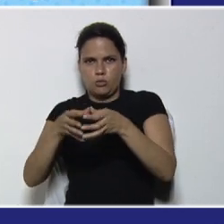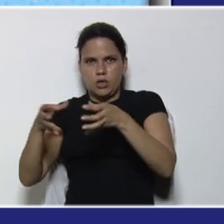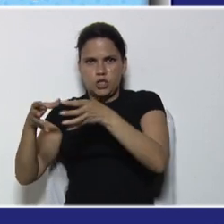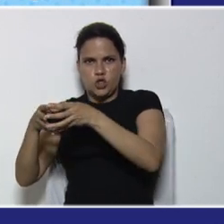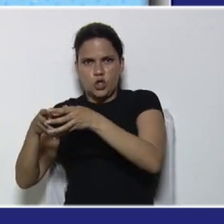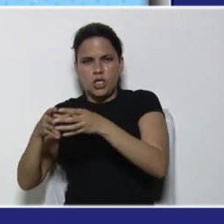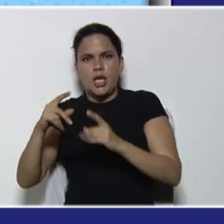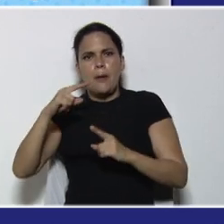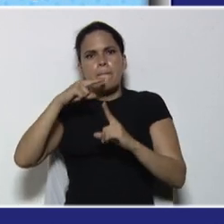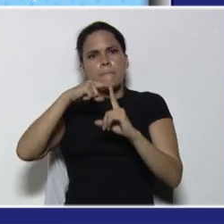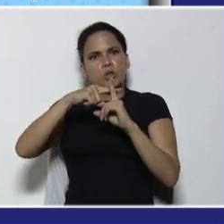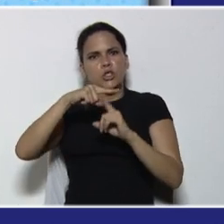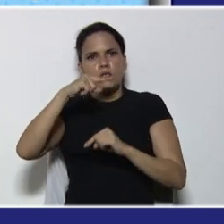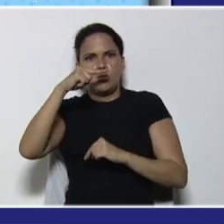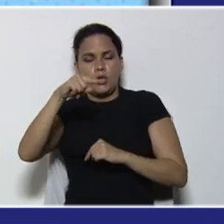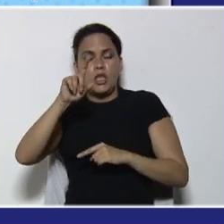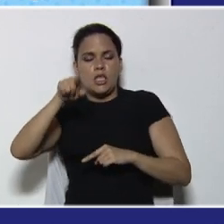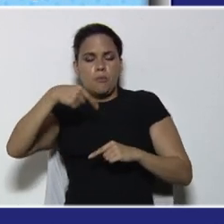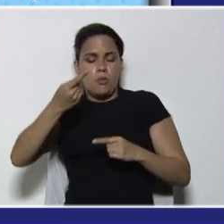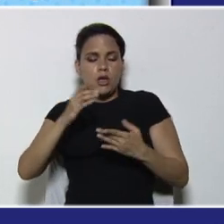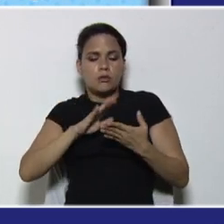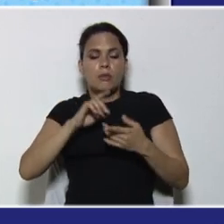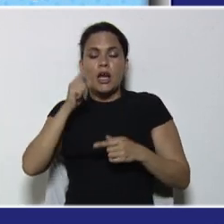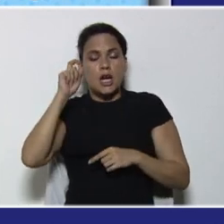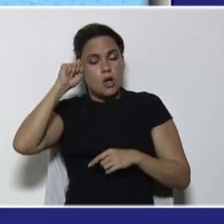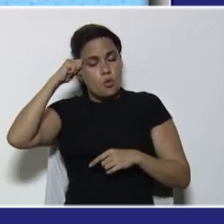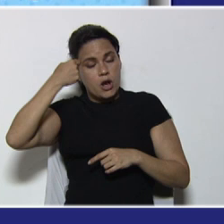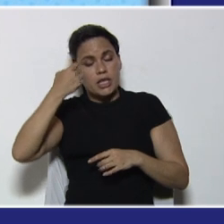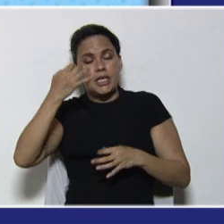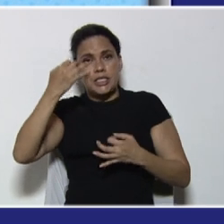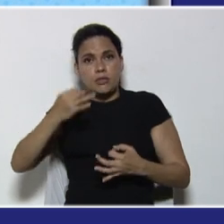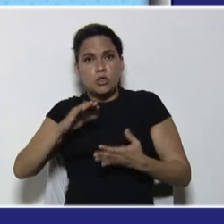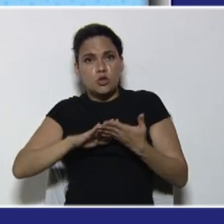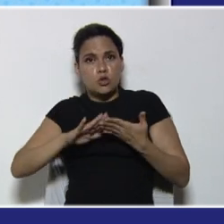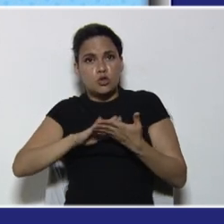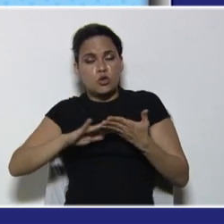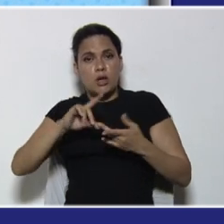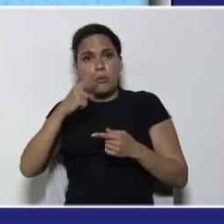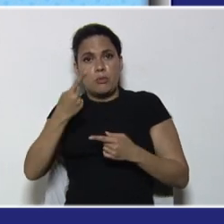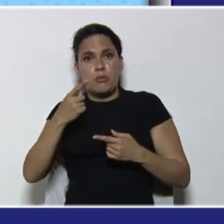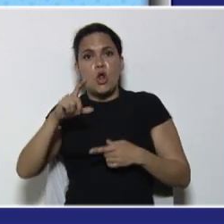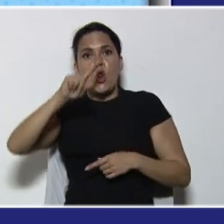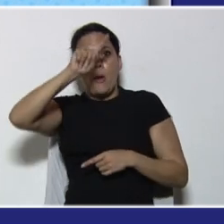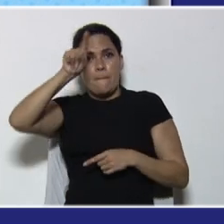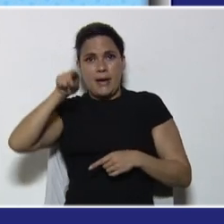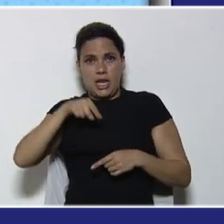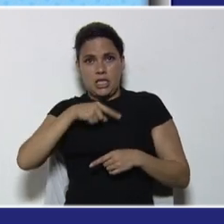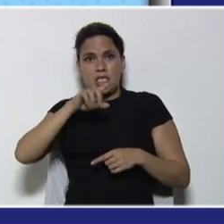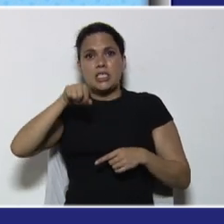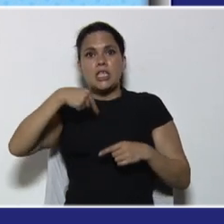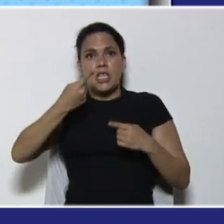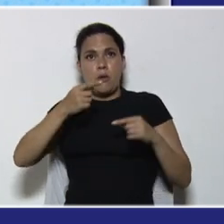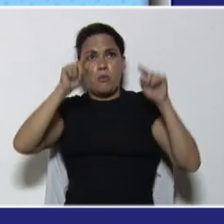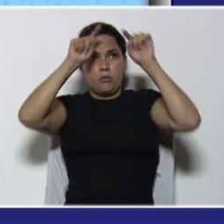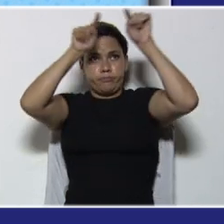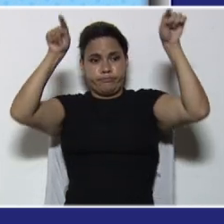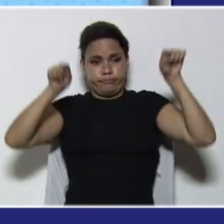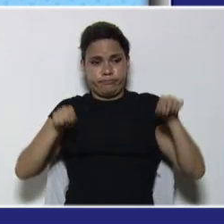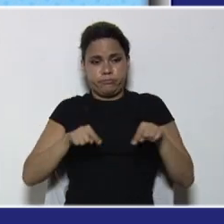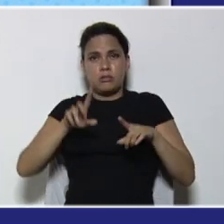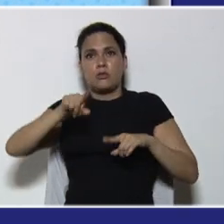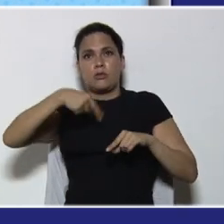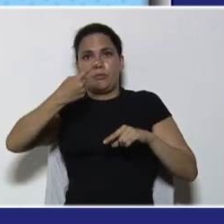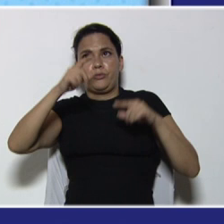primero, los paréntesis, luego las llaves, y por último, los corchetes, para segundo año, resuelve, siguiente ecuación,